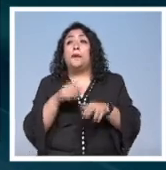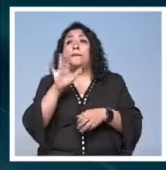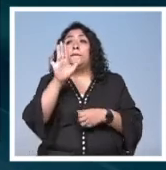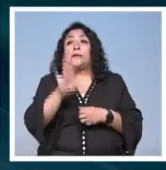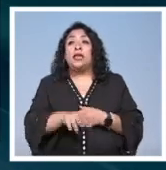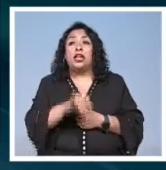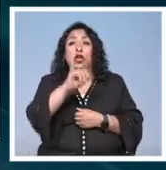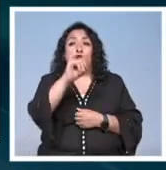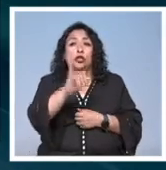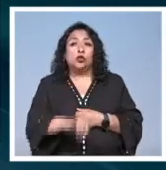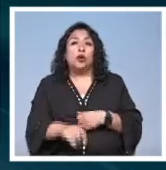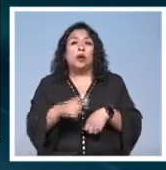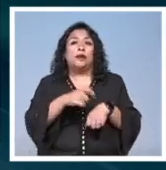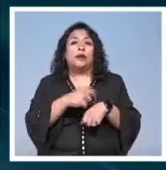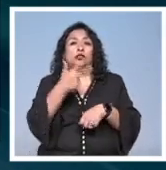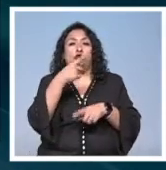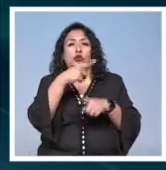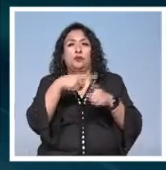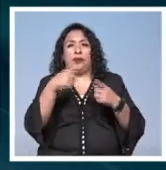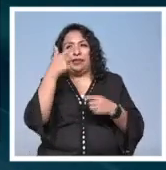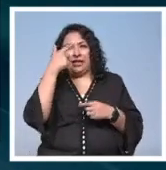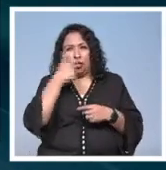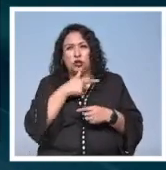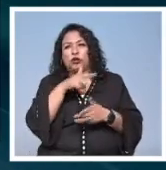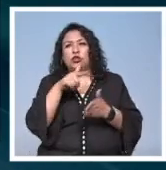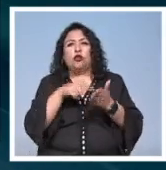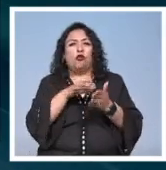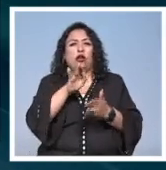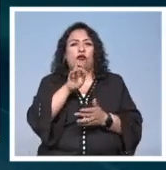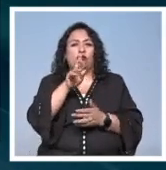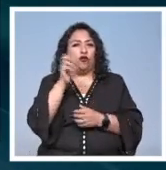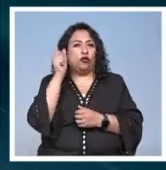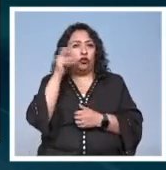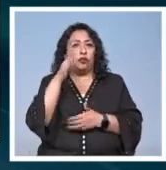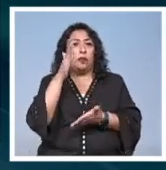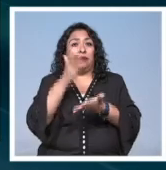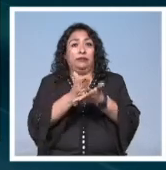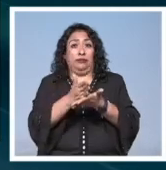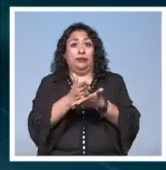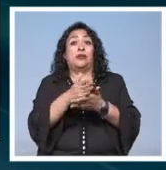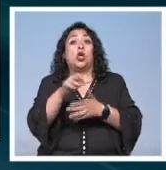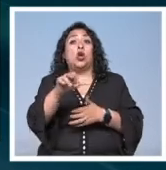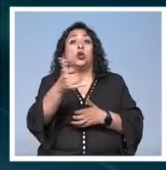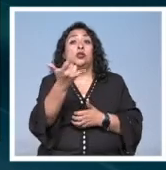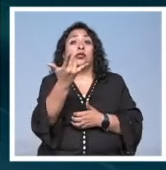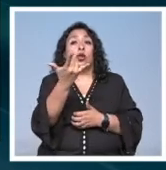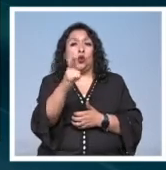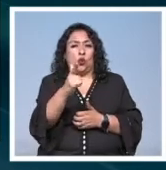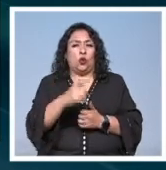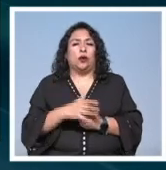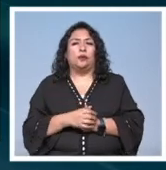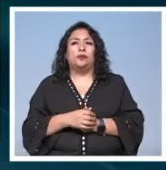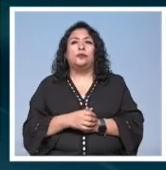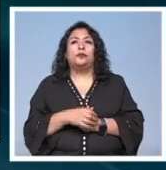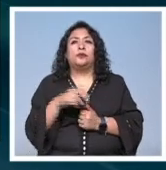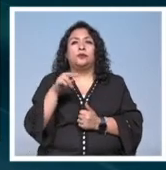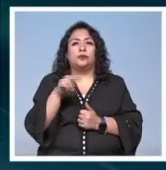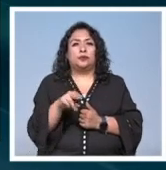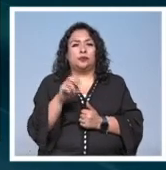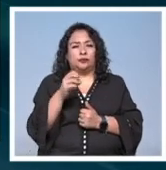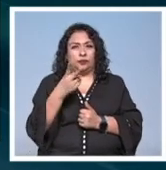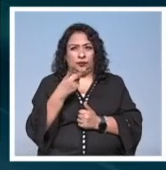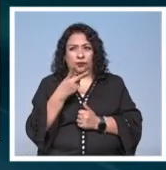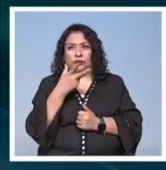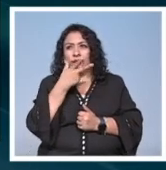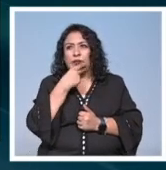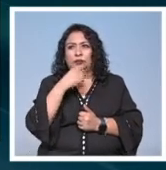miércoles y jueves a las 20.30 horas en el foro Shakespeare hasta el próximo 11 de julio Noticias 22